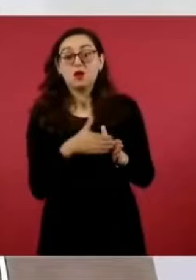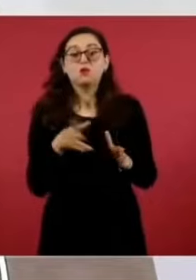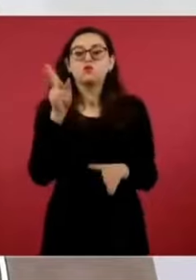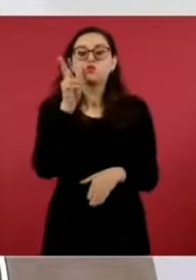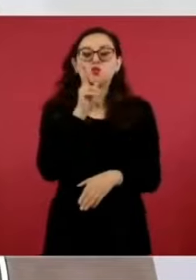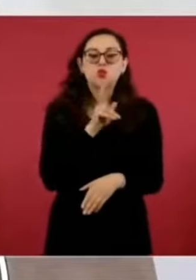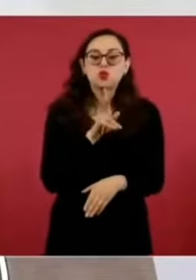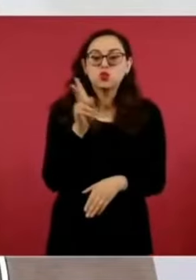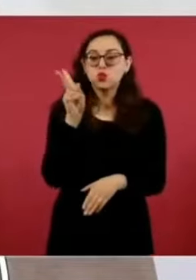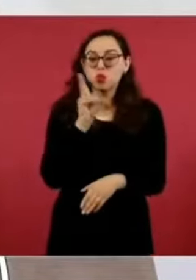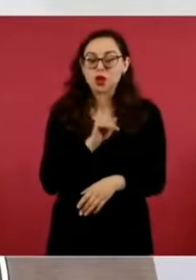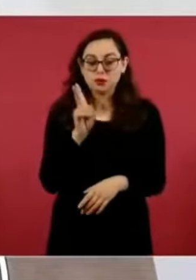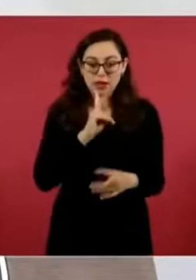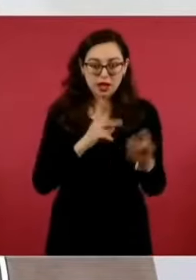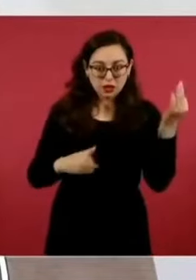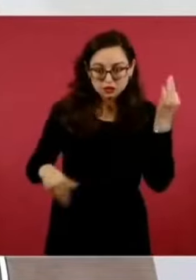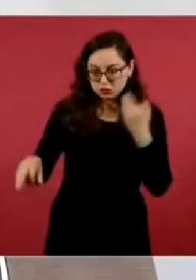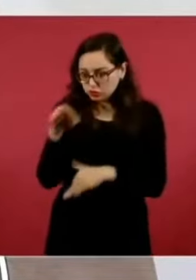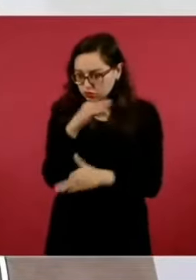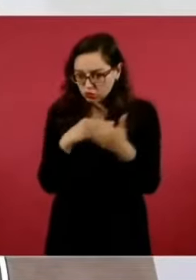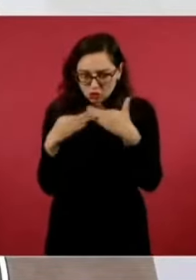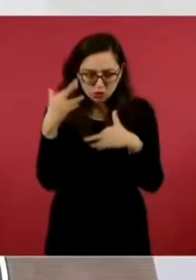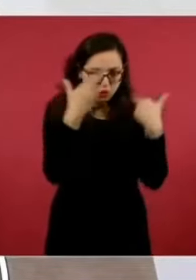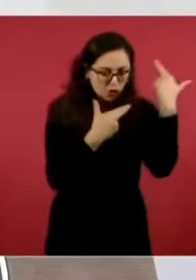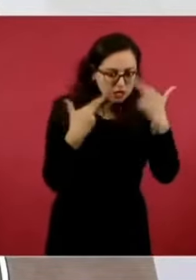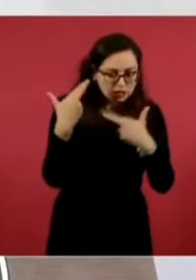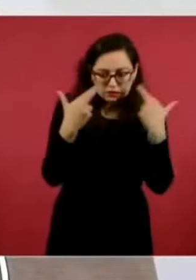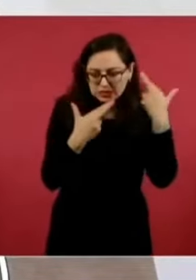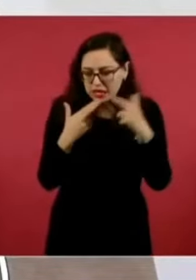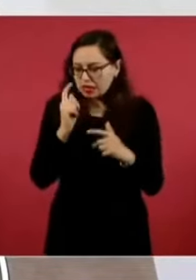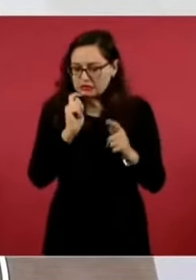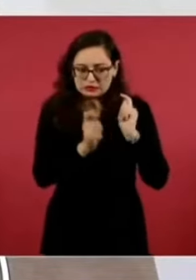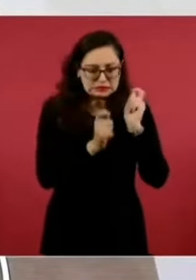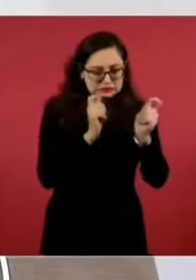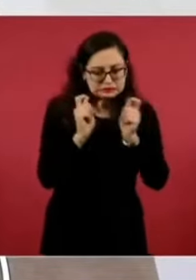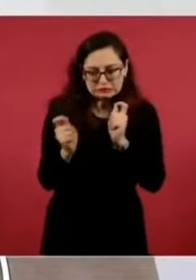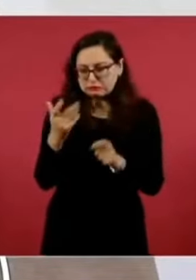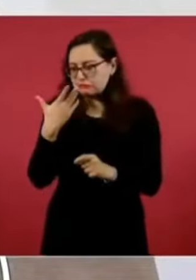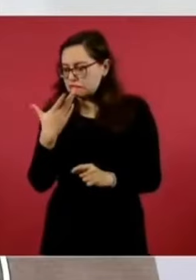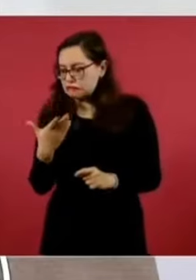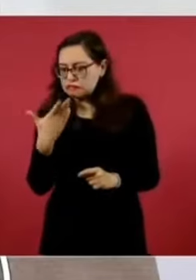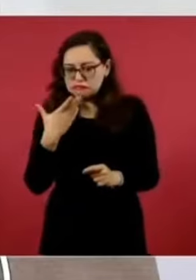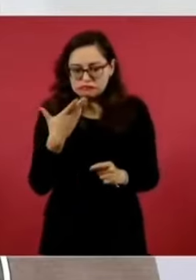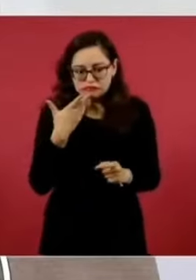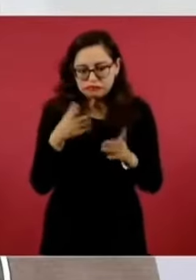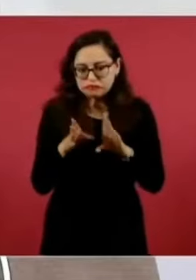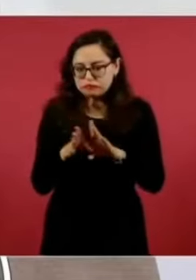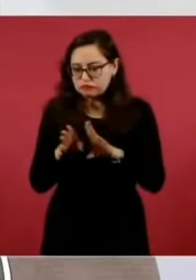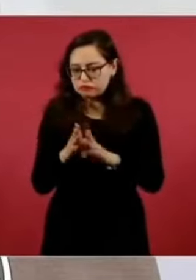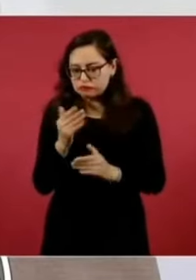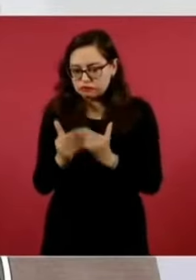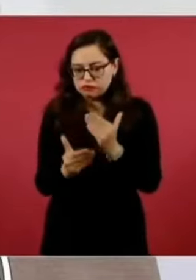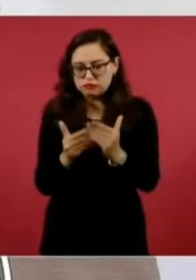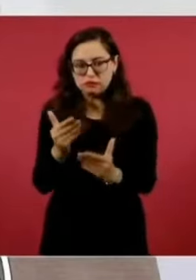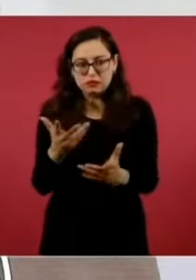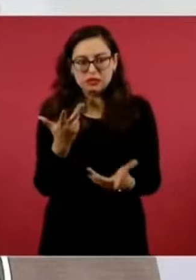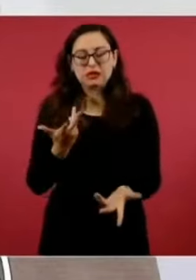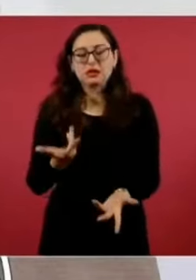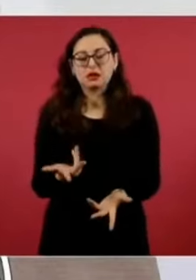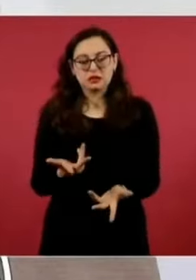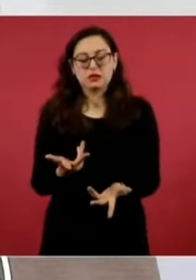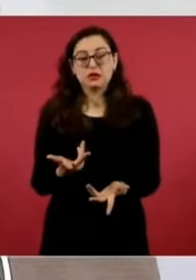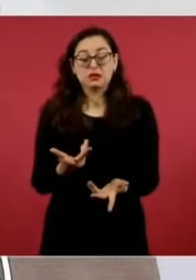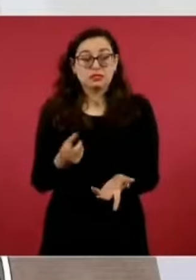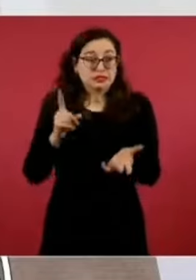pruebas de todos los equipos, los equipos médicos, los equipos no médicos, que tenga toda la provisión de servicios